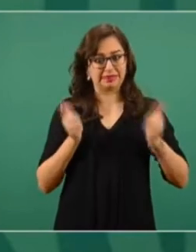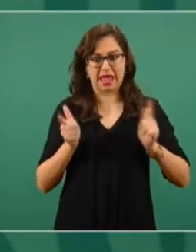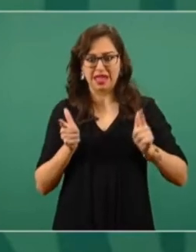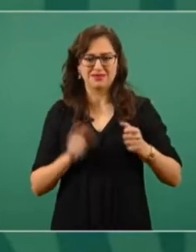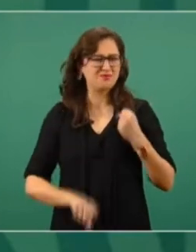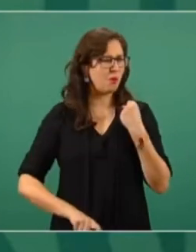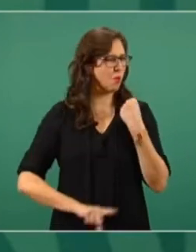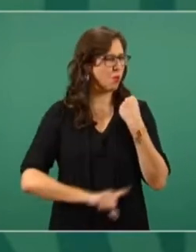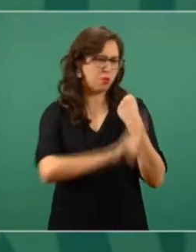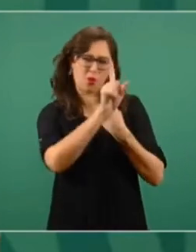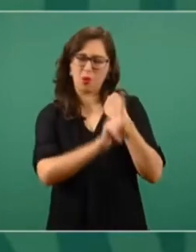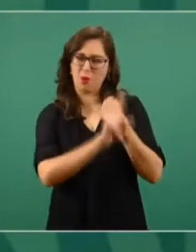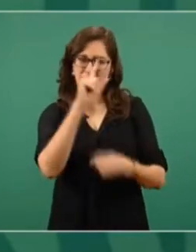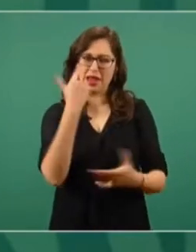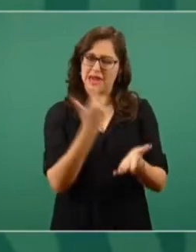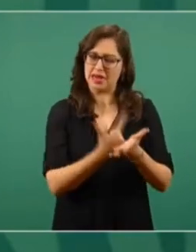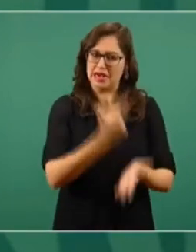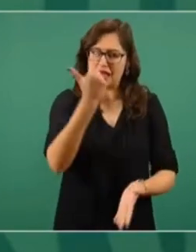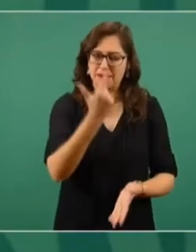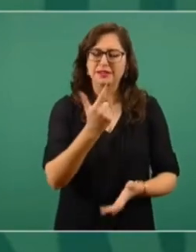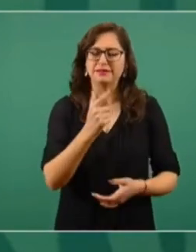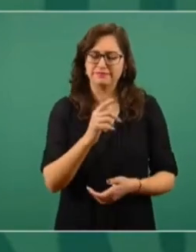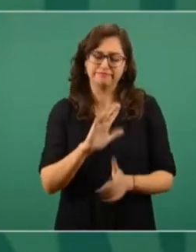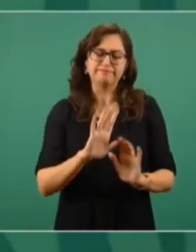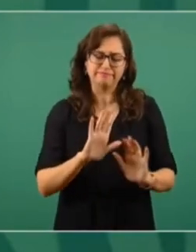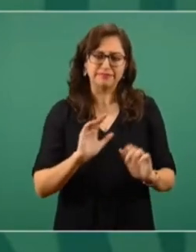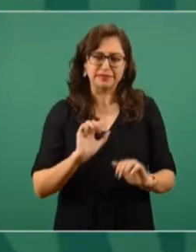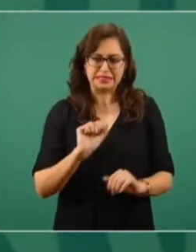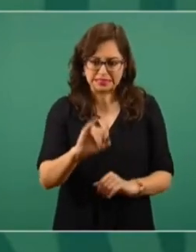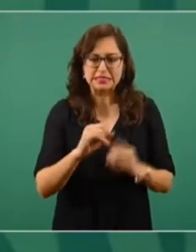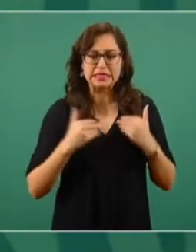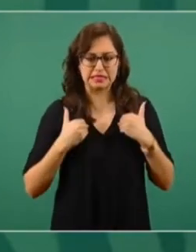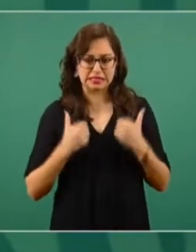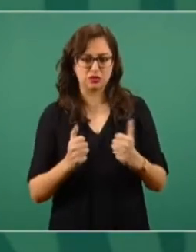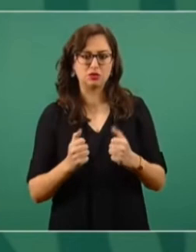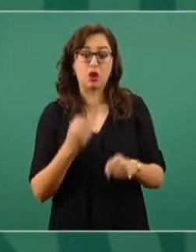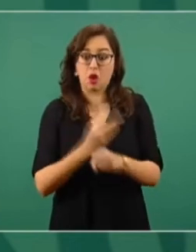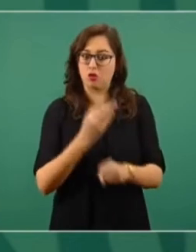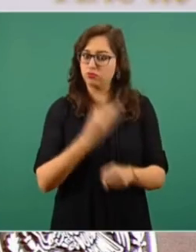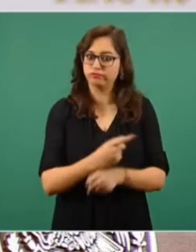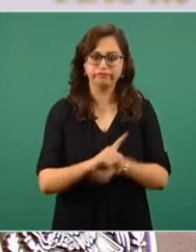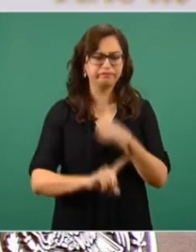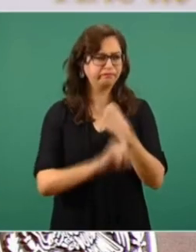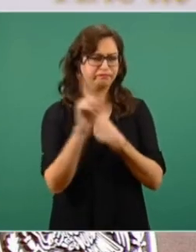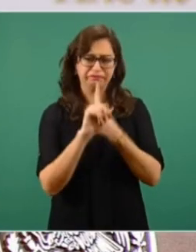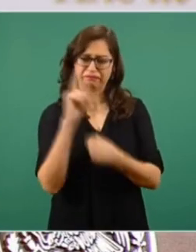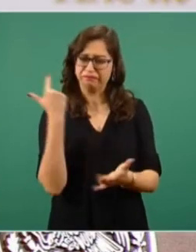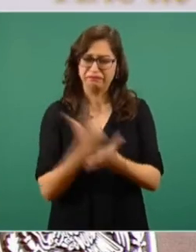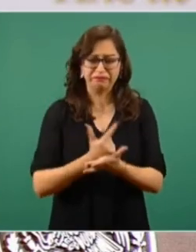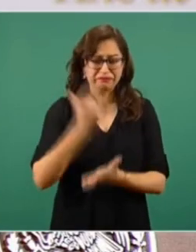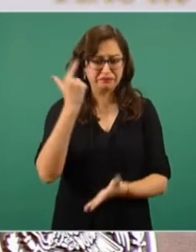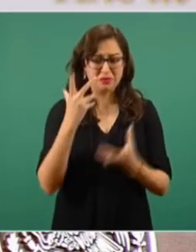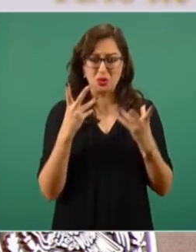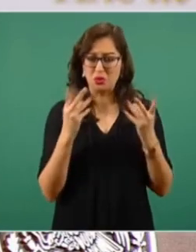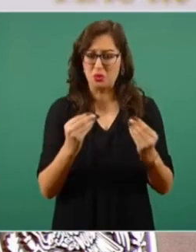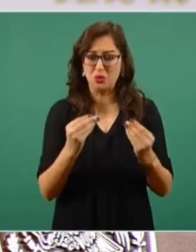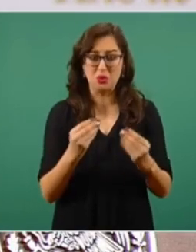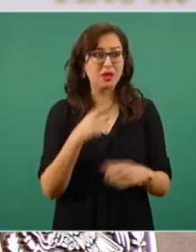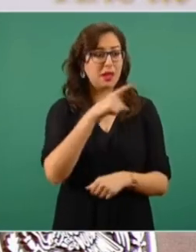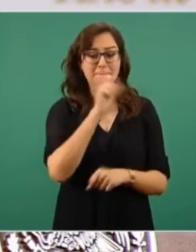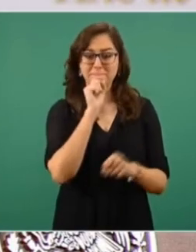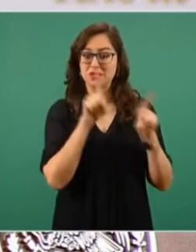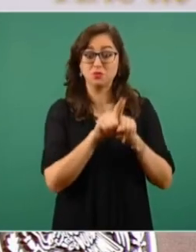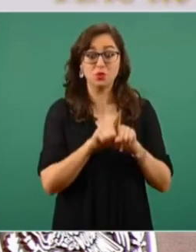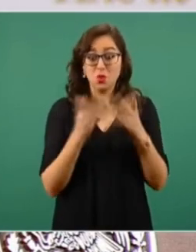Ellos tienen una afectación muy grande de falta de